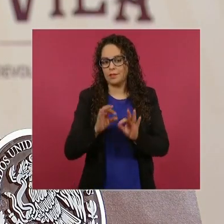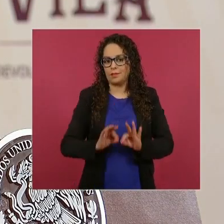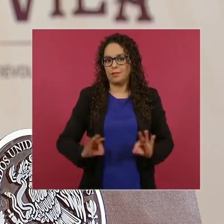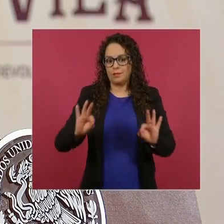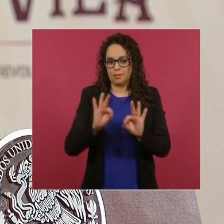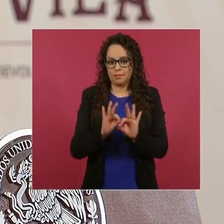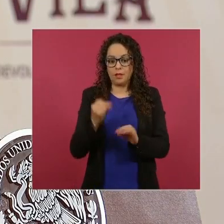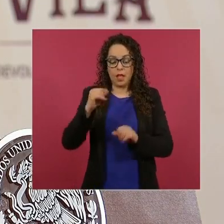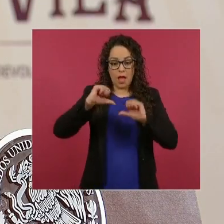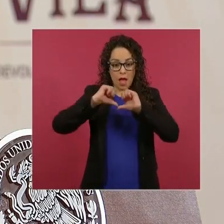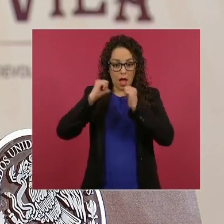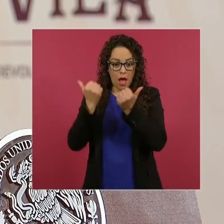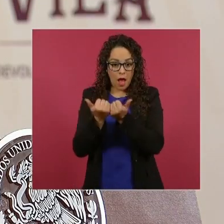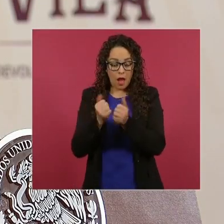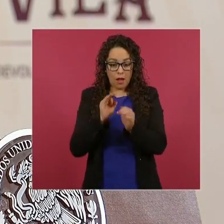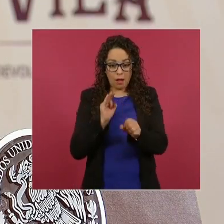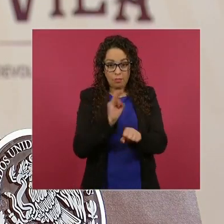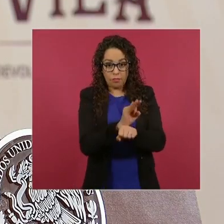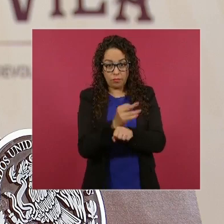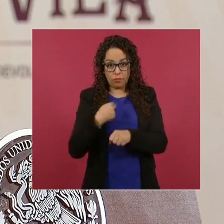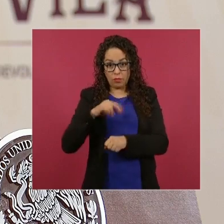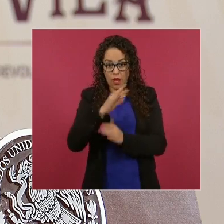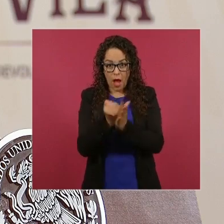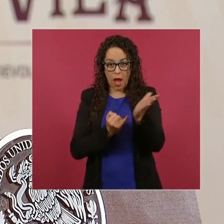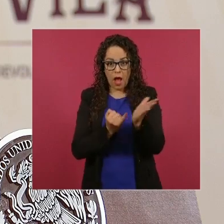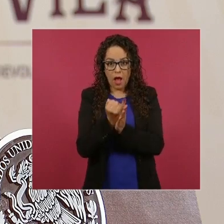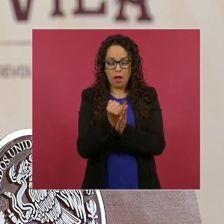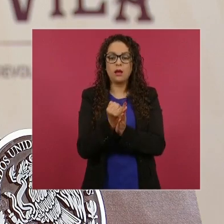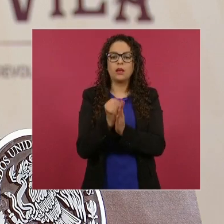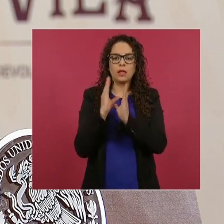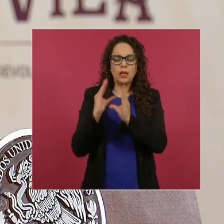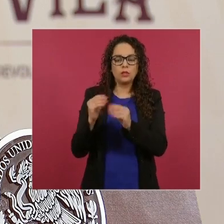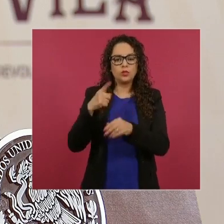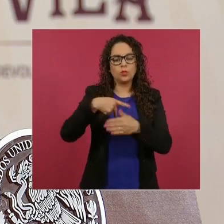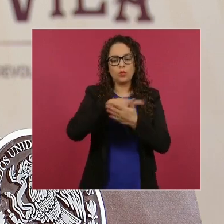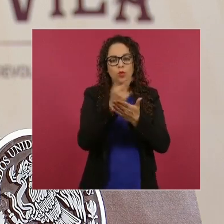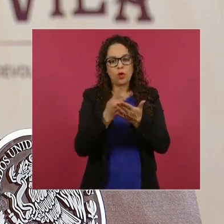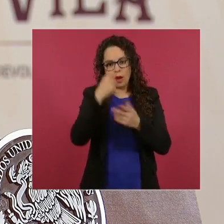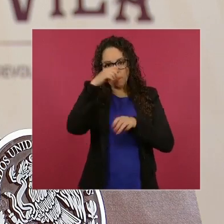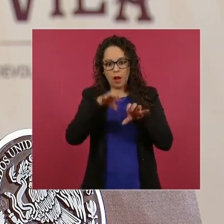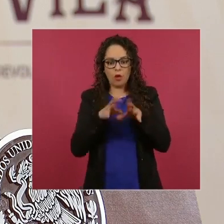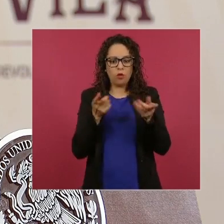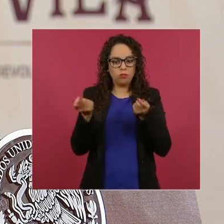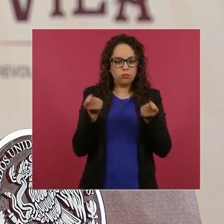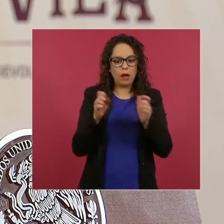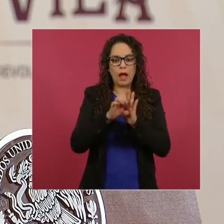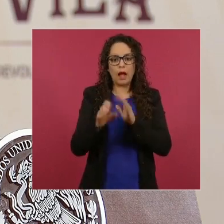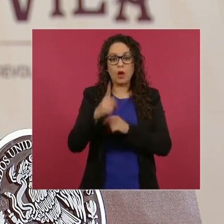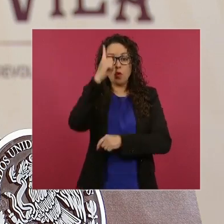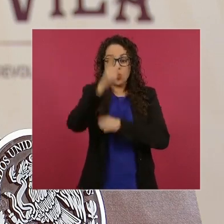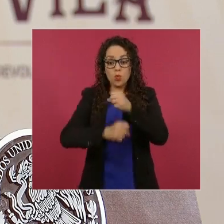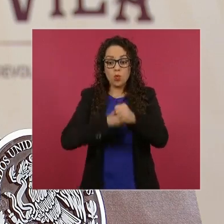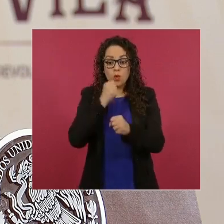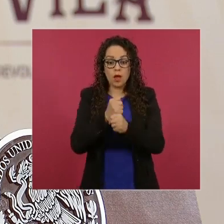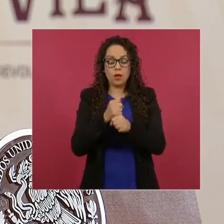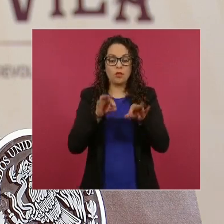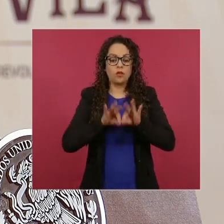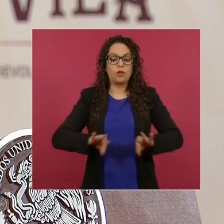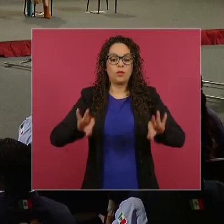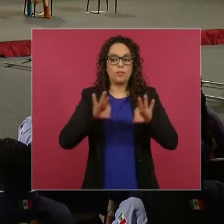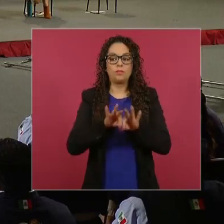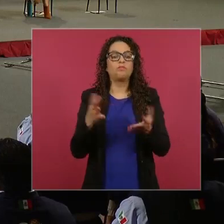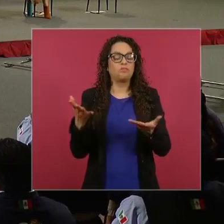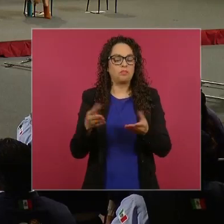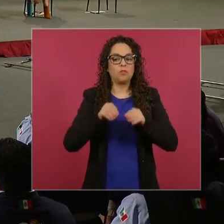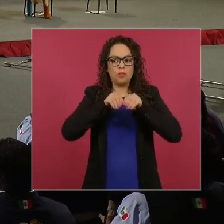área natural protegida que decretemos tenga su programa de manejo, que son su instrumento rector. En un año tendríamos que estar publicando los programas de